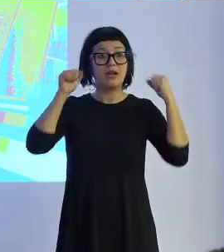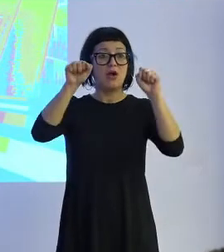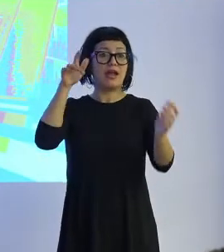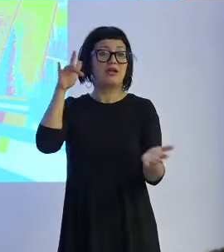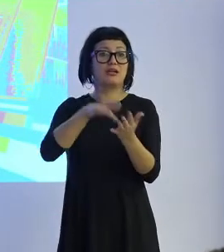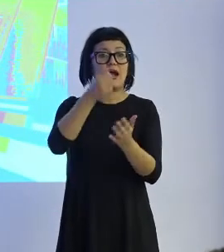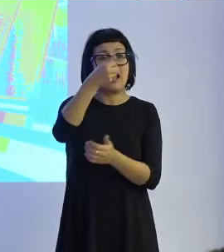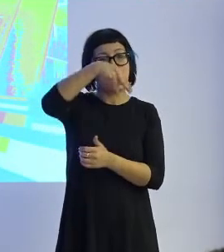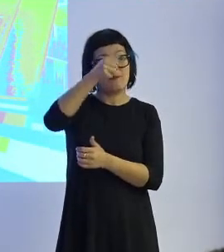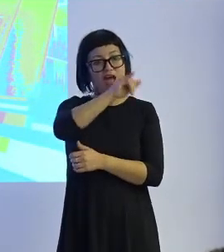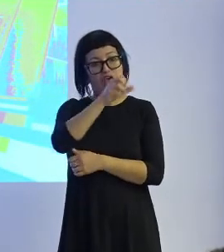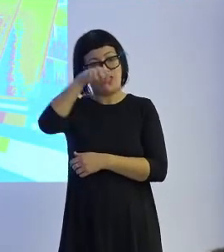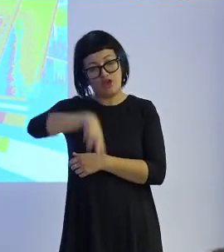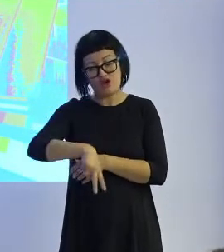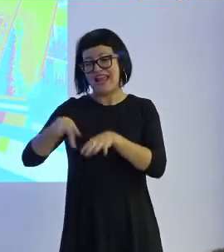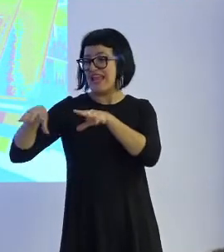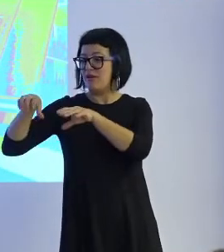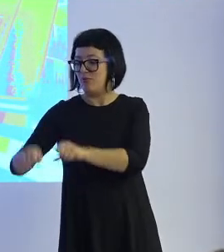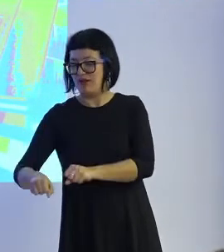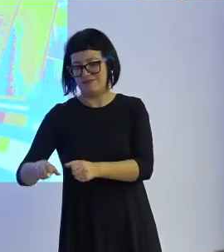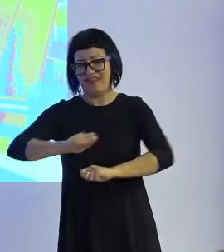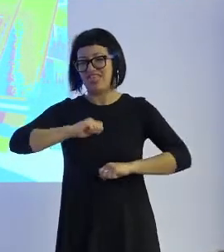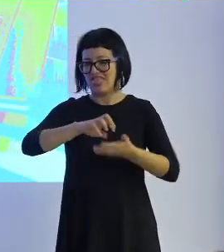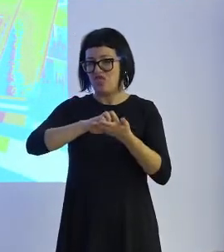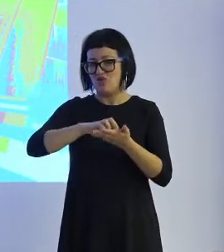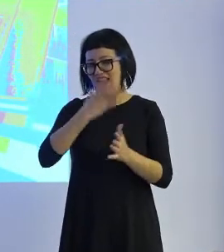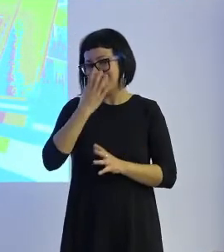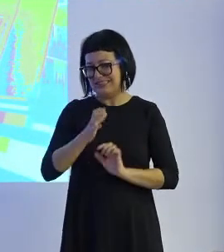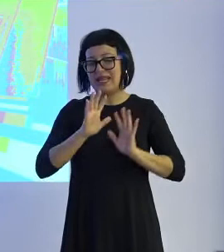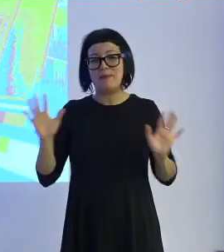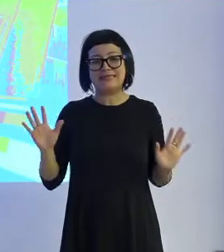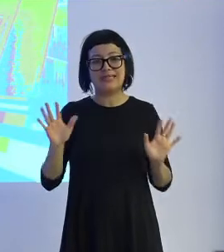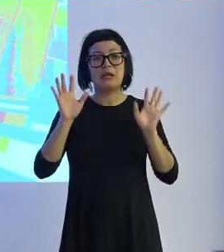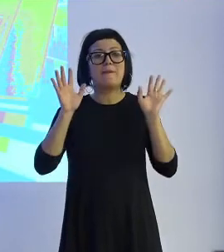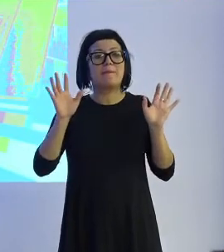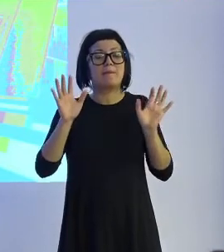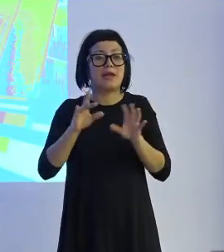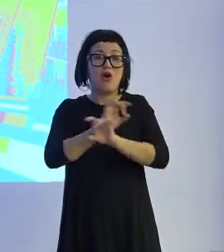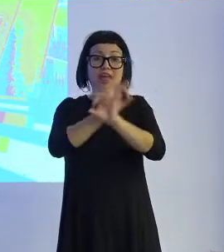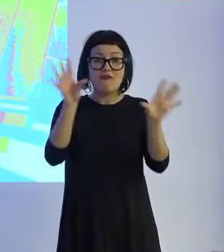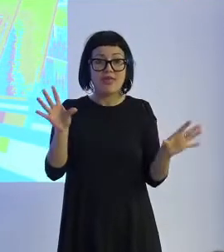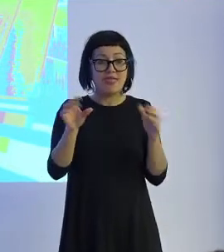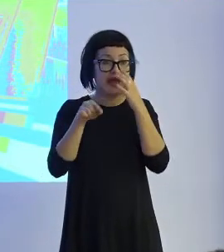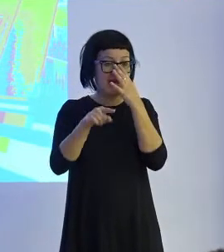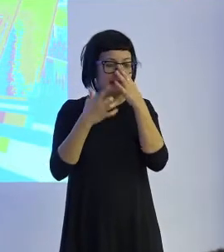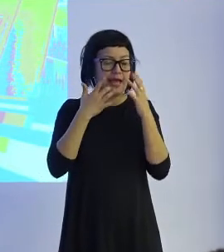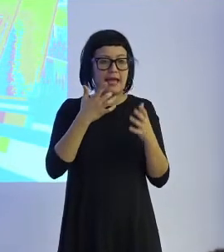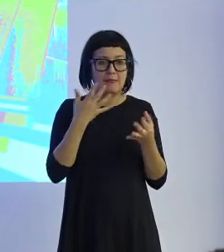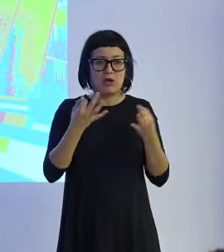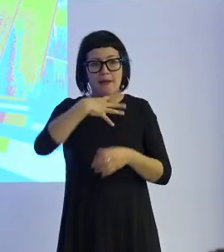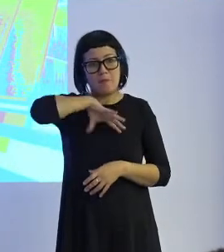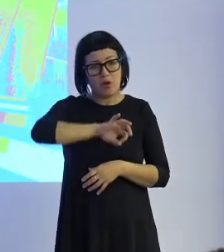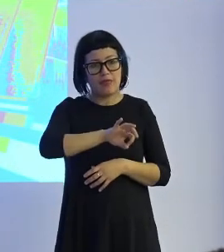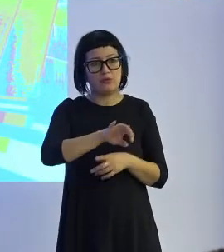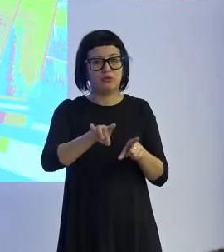veces Amazon y Booking me lo hacen dudar seriamente. Pero, en fin, evidencia por lo menos este ejemplo el poder